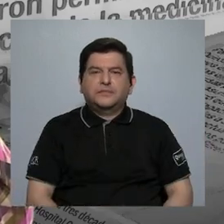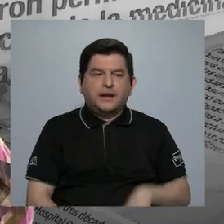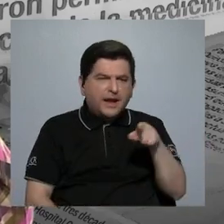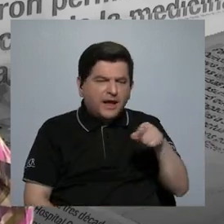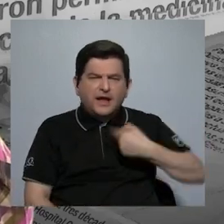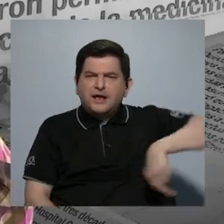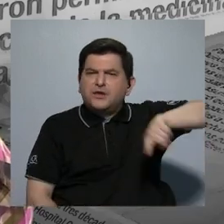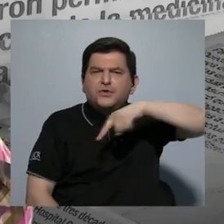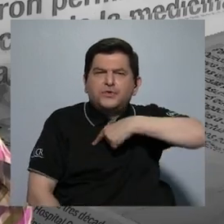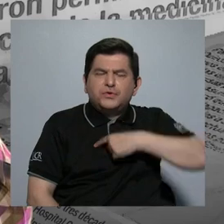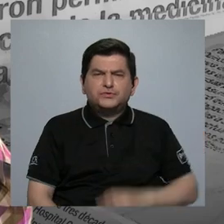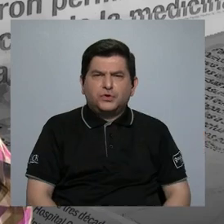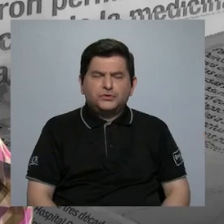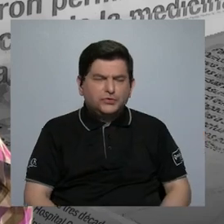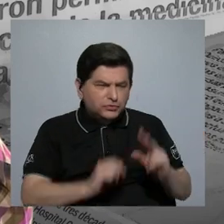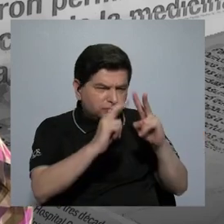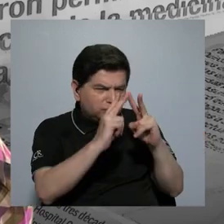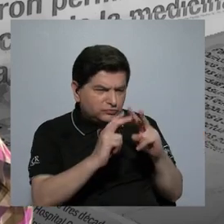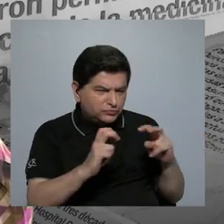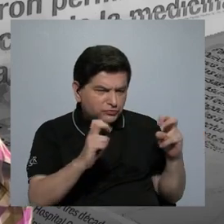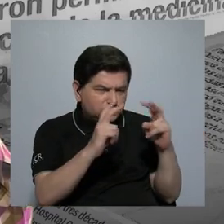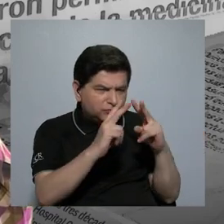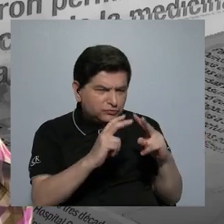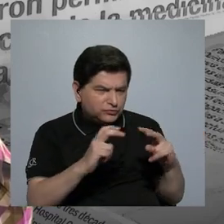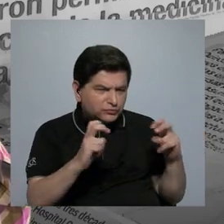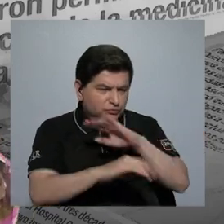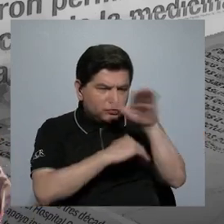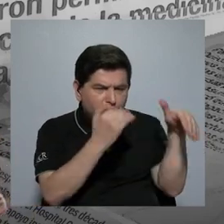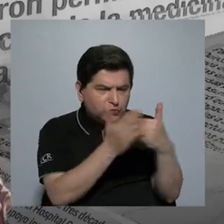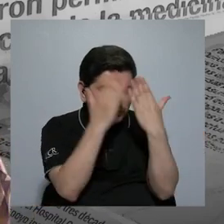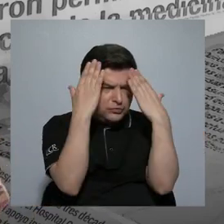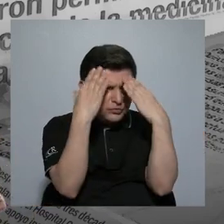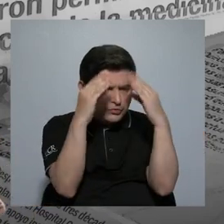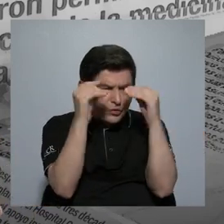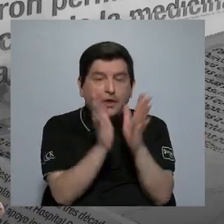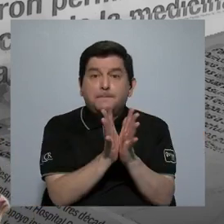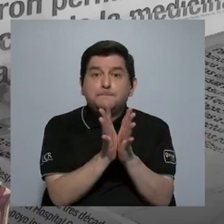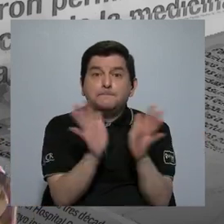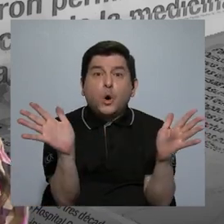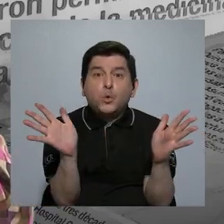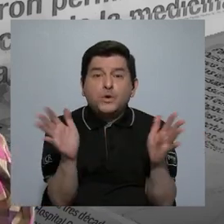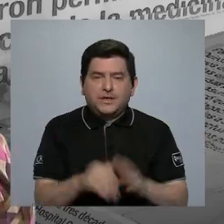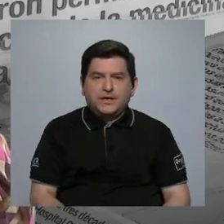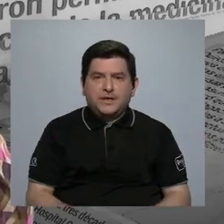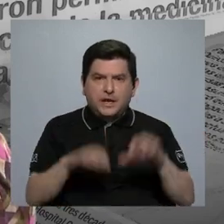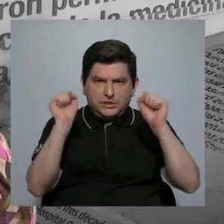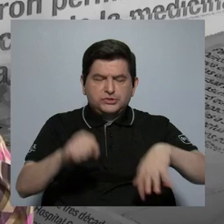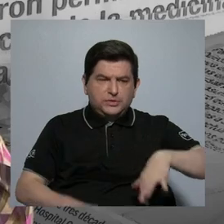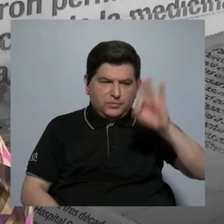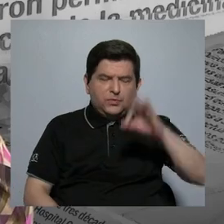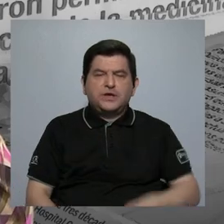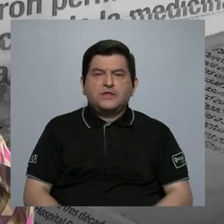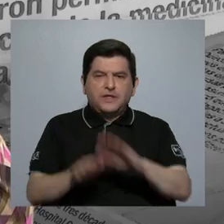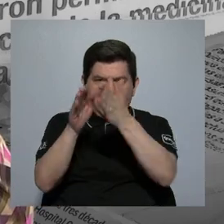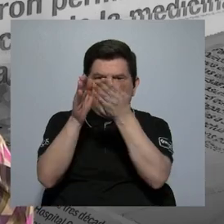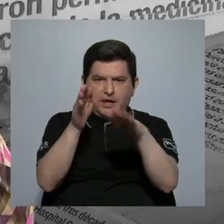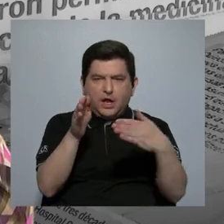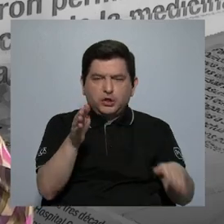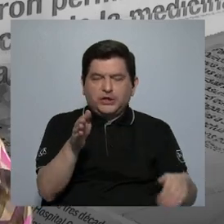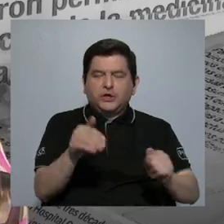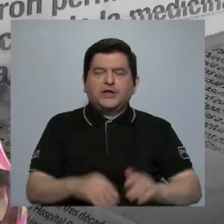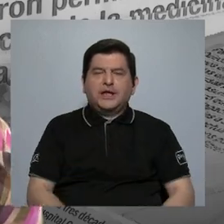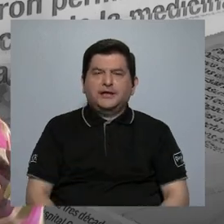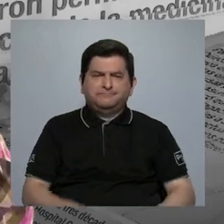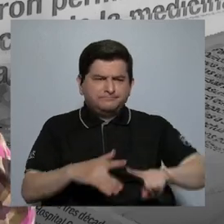En esta hicimos una revisión. Toda esta información es pública y está disponible en la Contraloría General de la